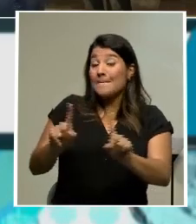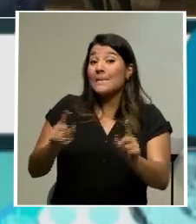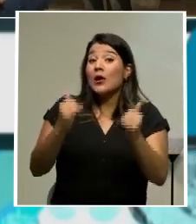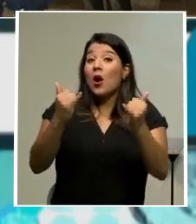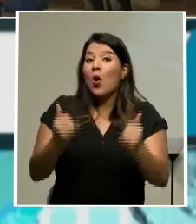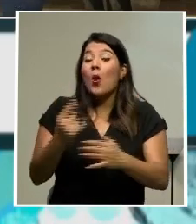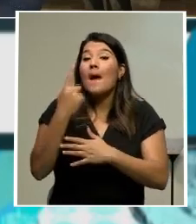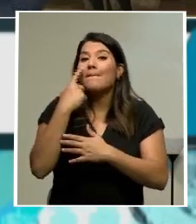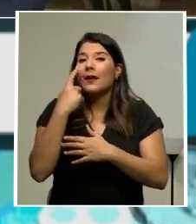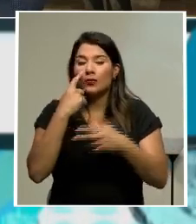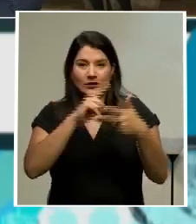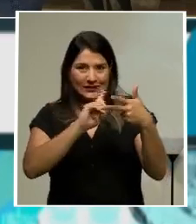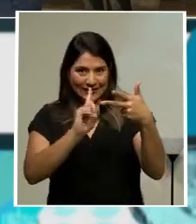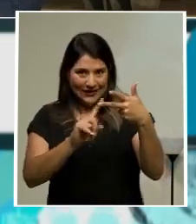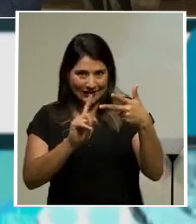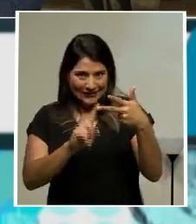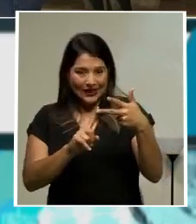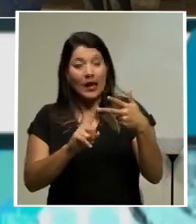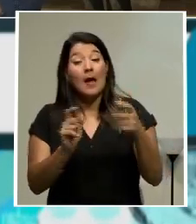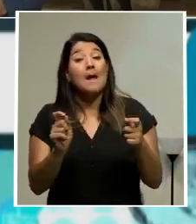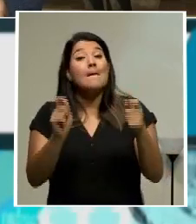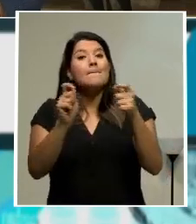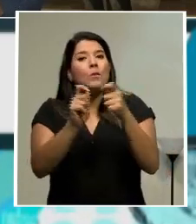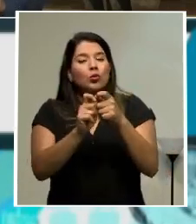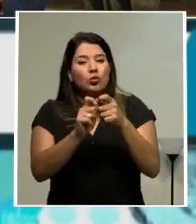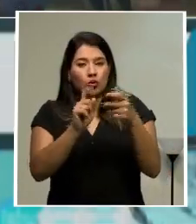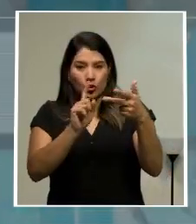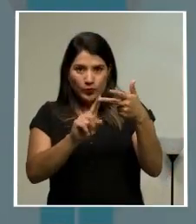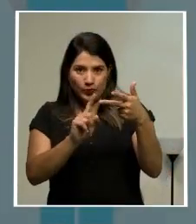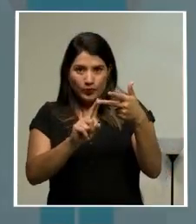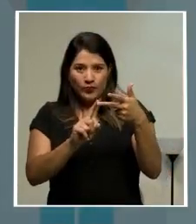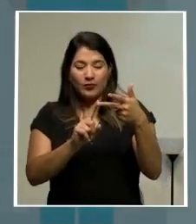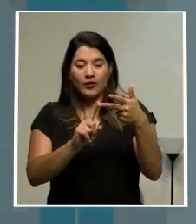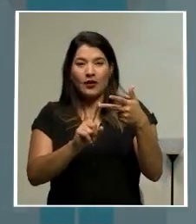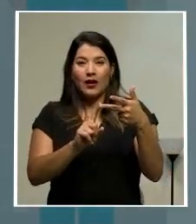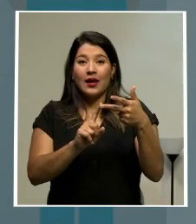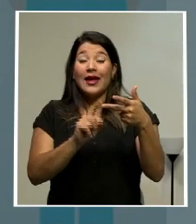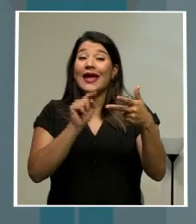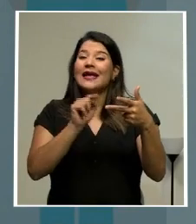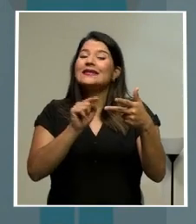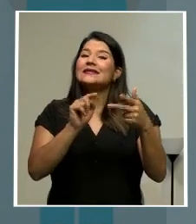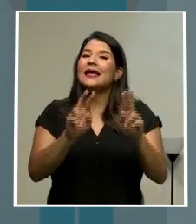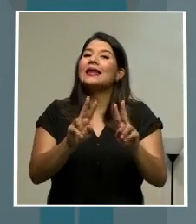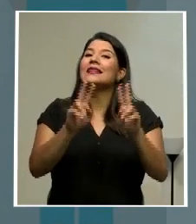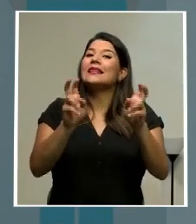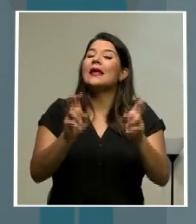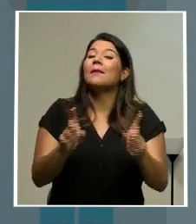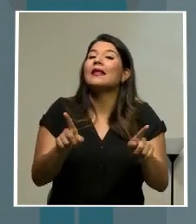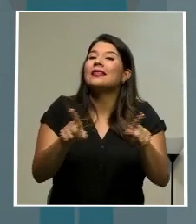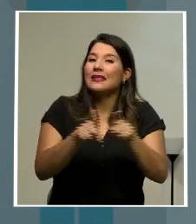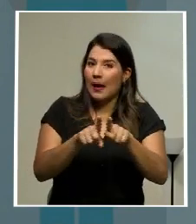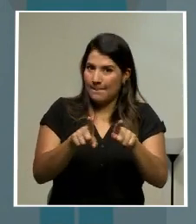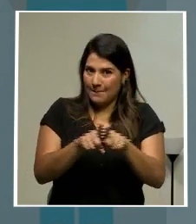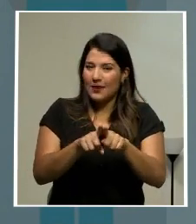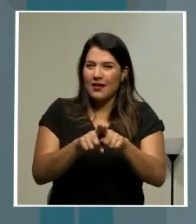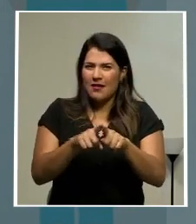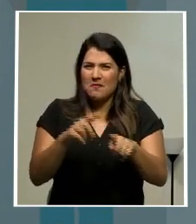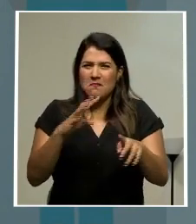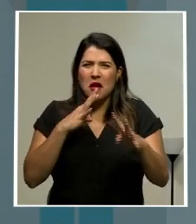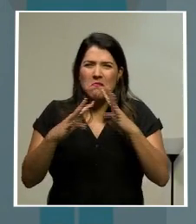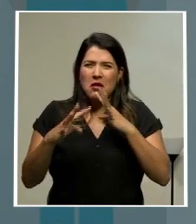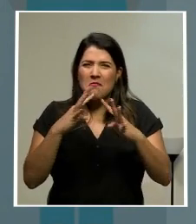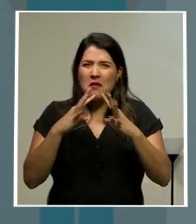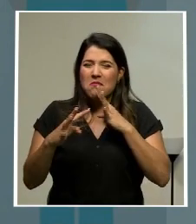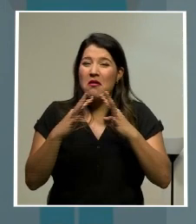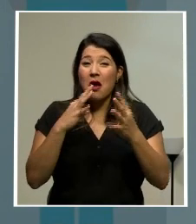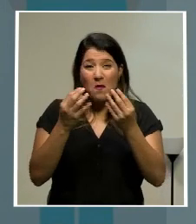siguiente pantalla que nos hace la información de un tema donde también se ha hablado mucho, que es